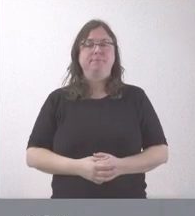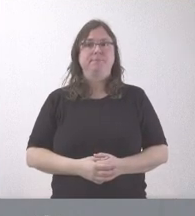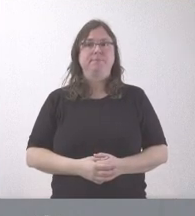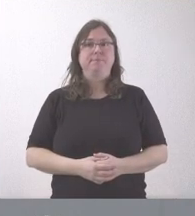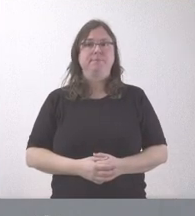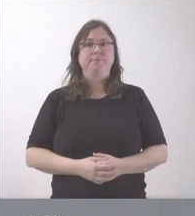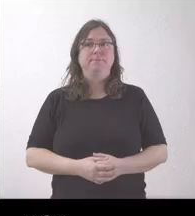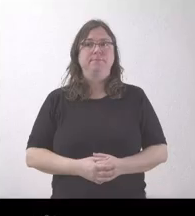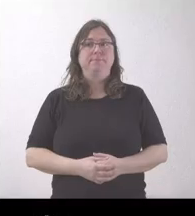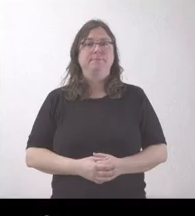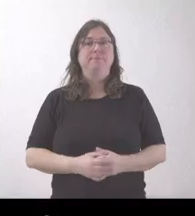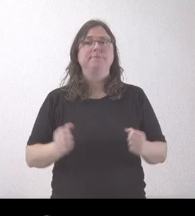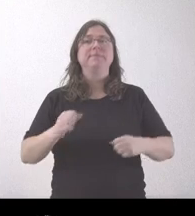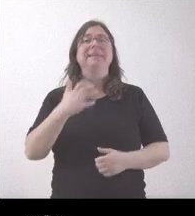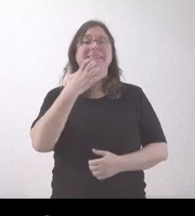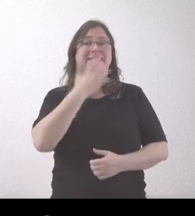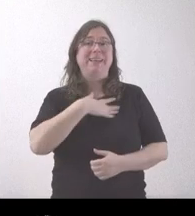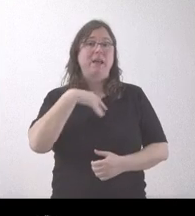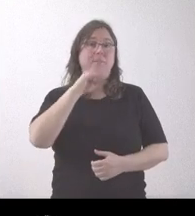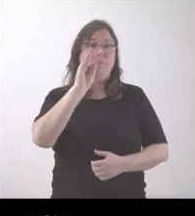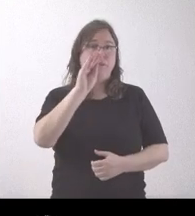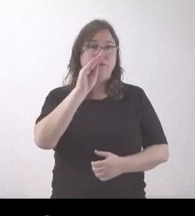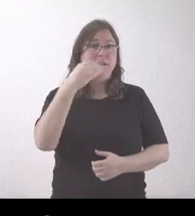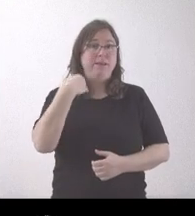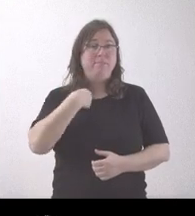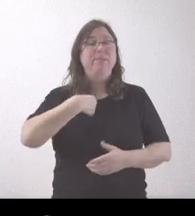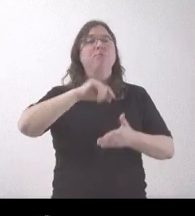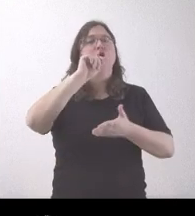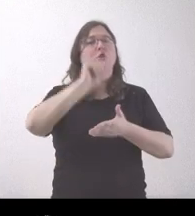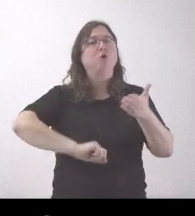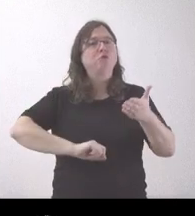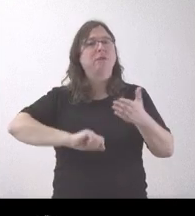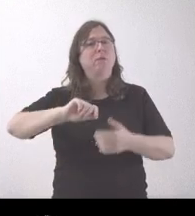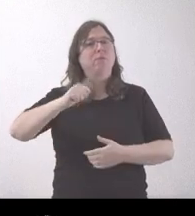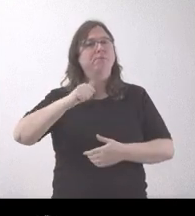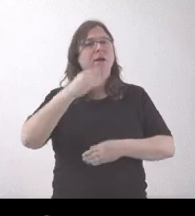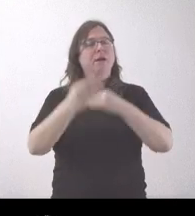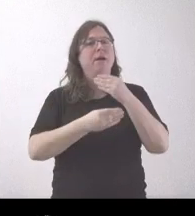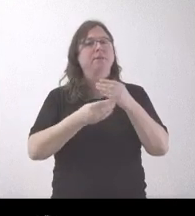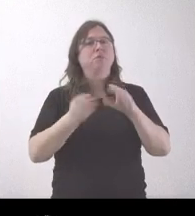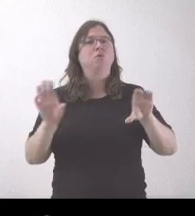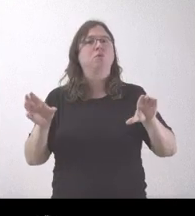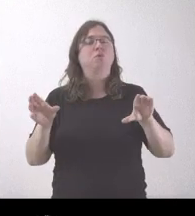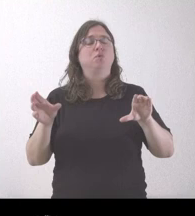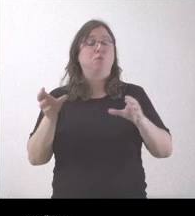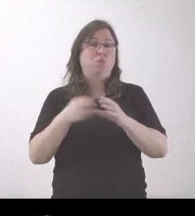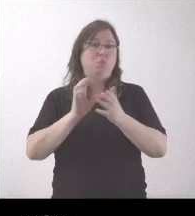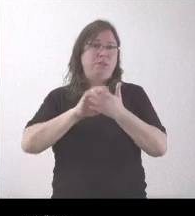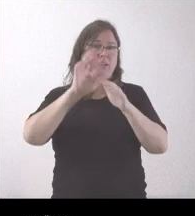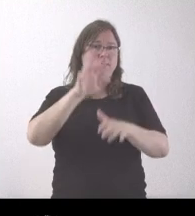Vale. Sí, le quería preguntar por ese contrato que ha resuelto la Junta de Castilla y León después de